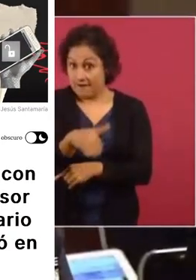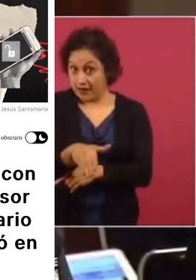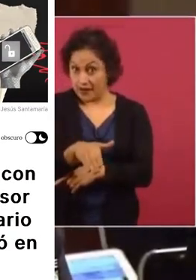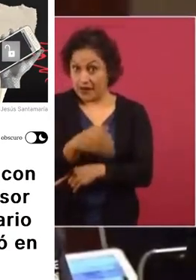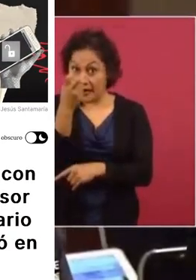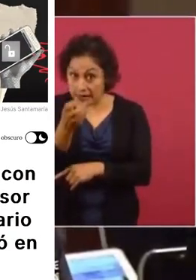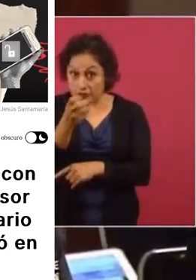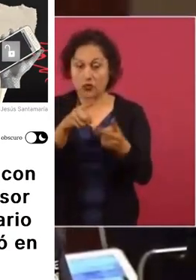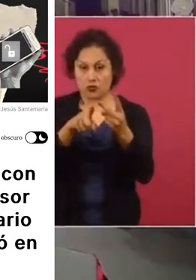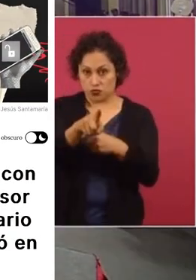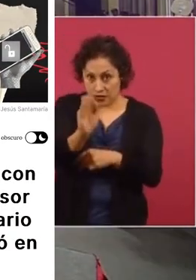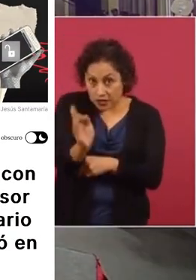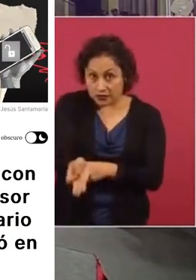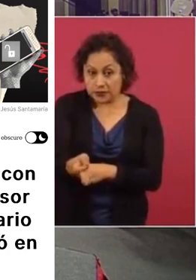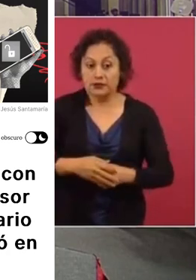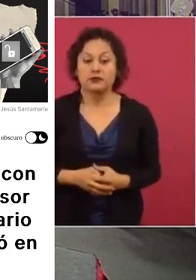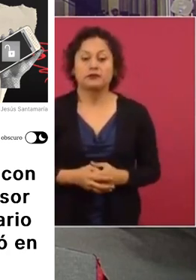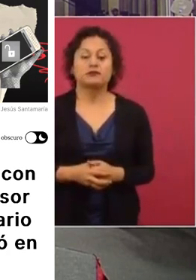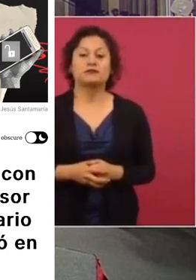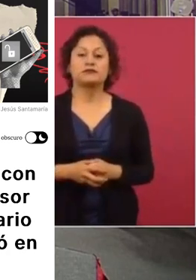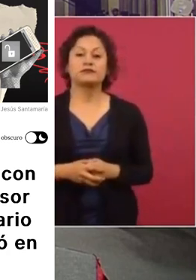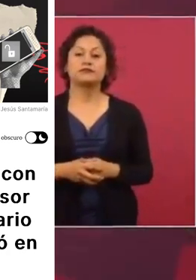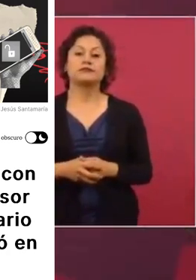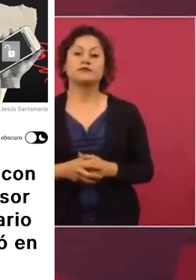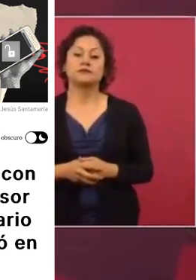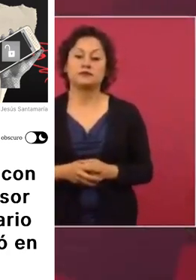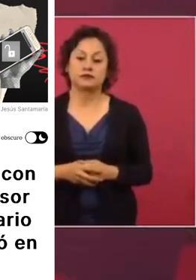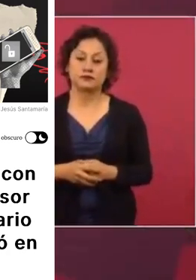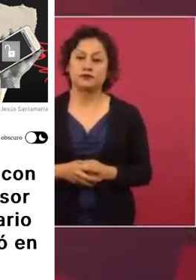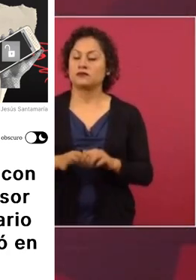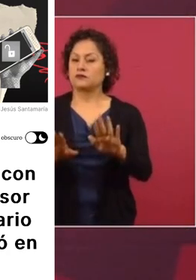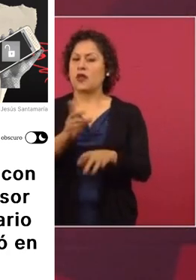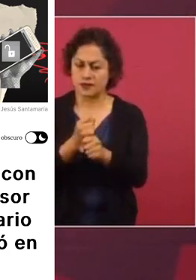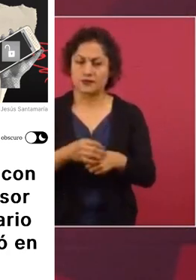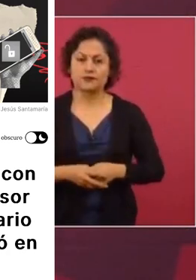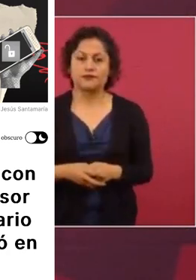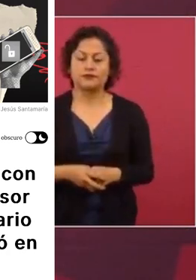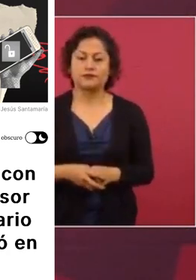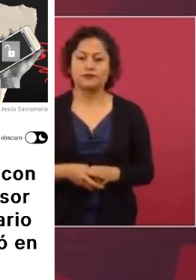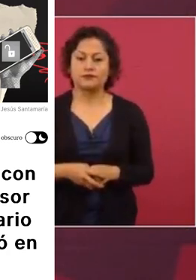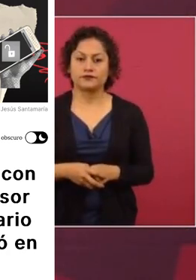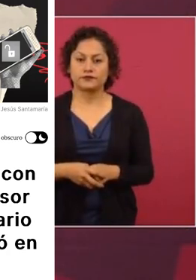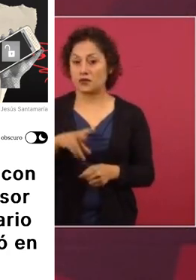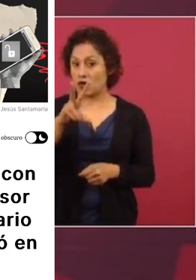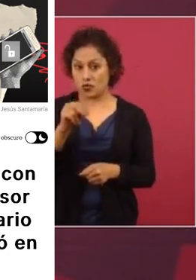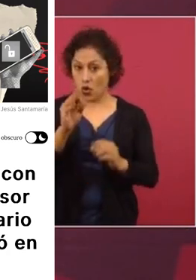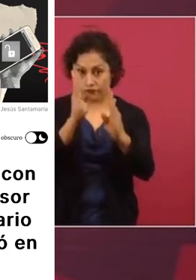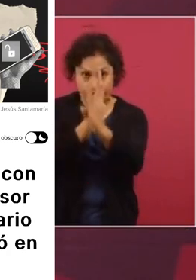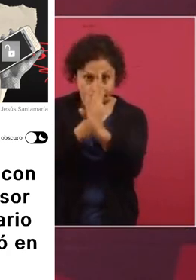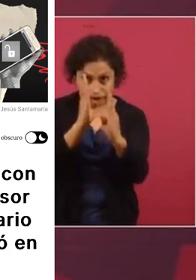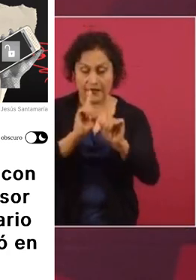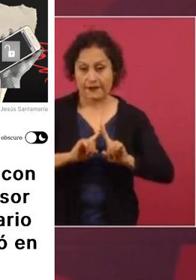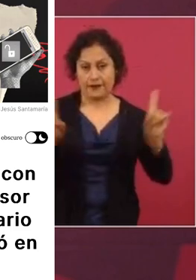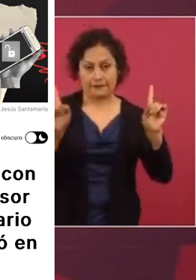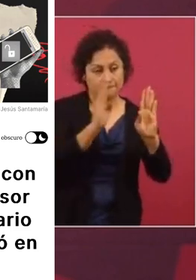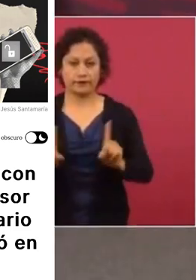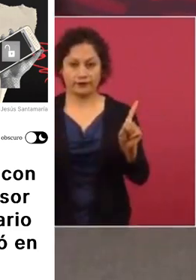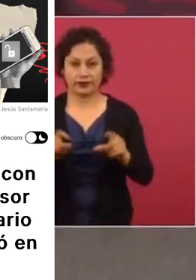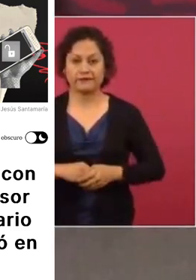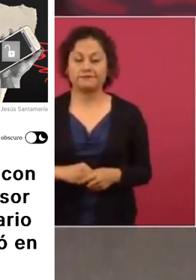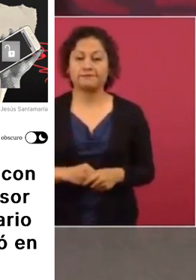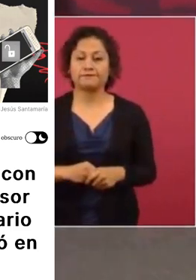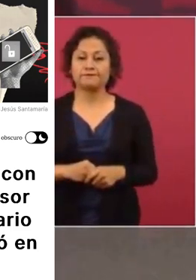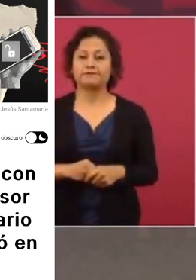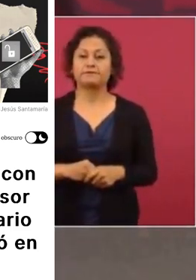y si usted lo autorizó. Bueno, se tiene que hacer investigación, no espionaje, es distinto. Y